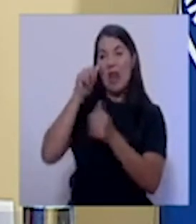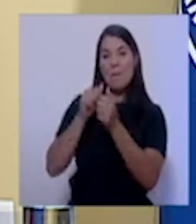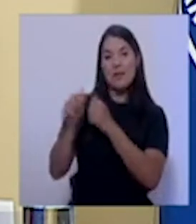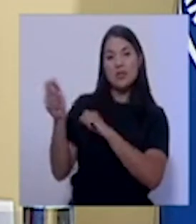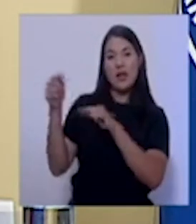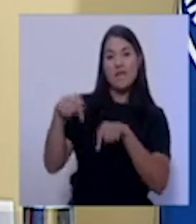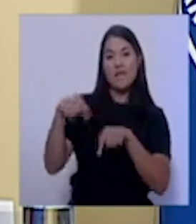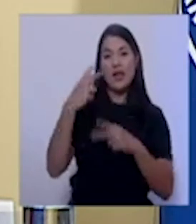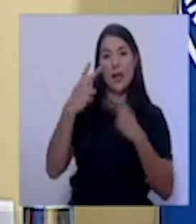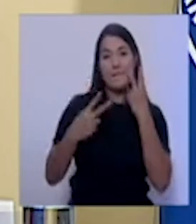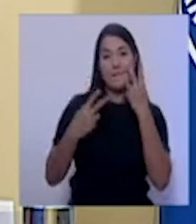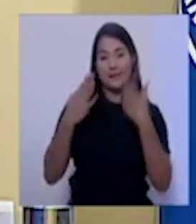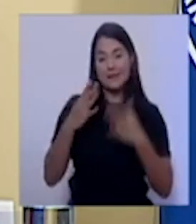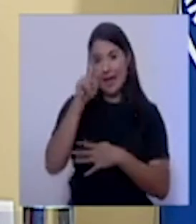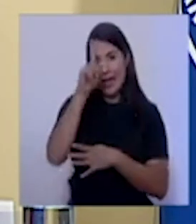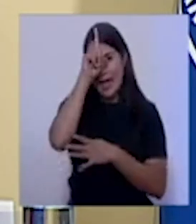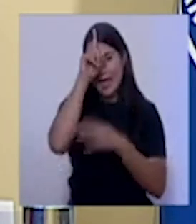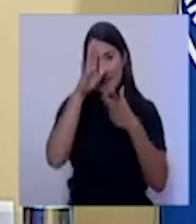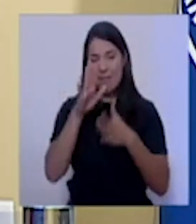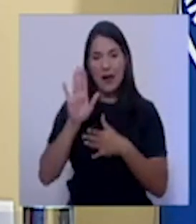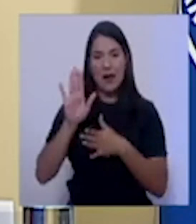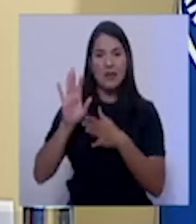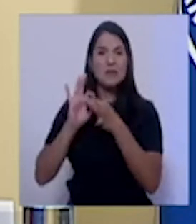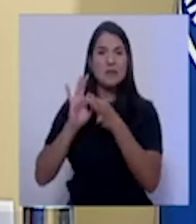de esa zona de Europa.